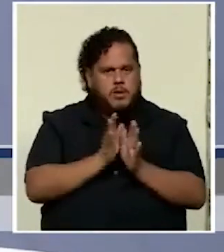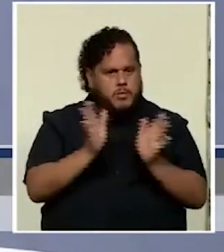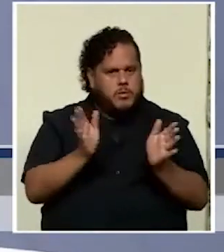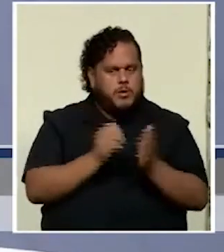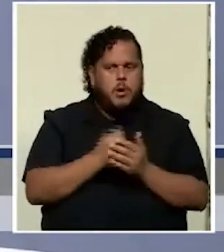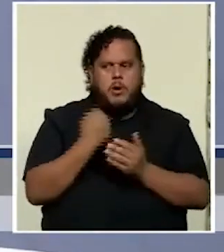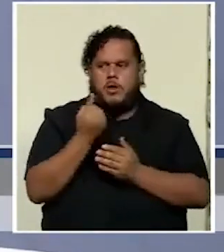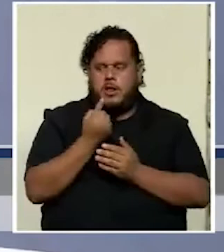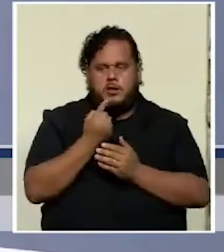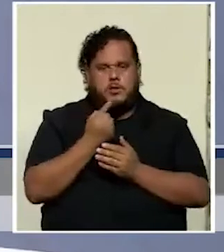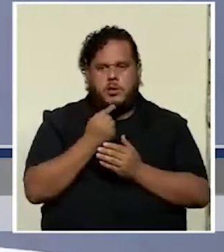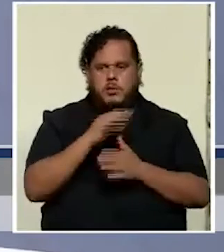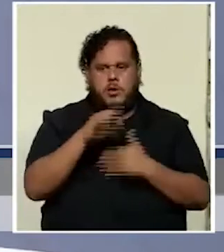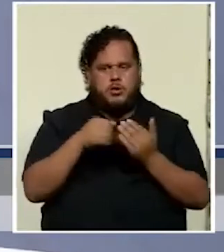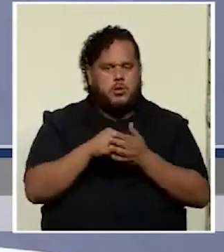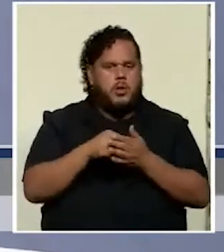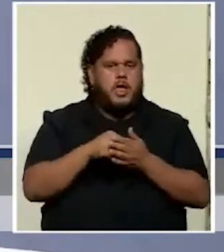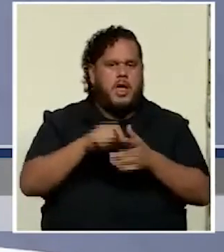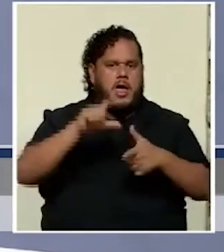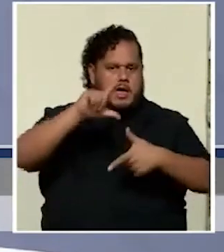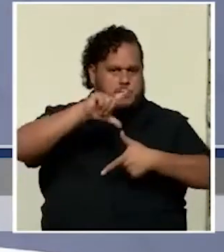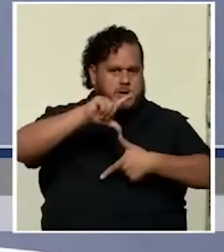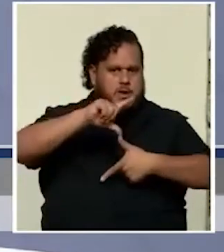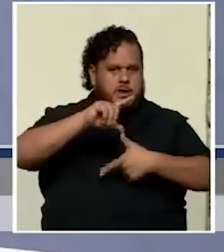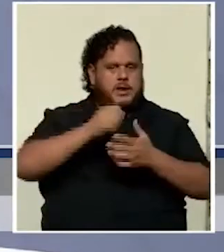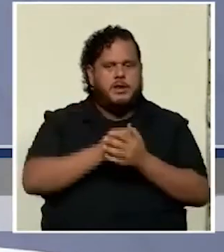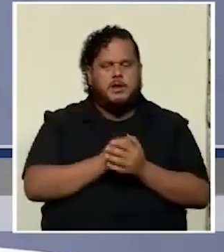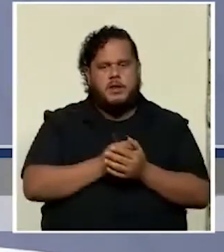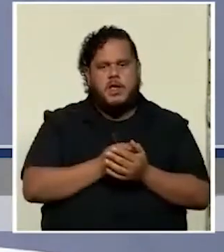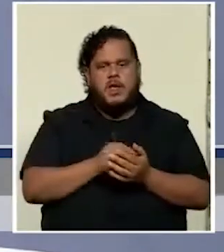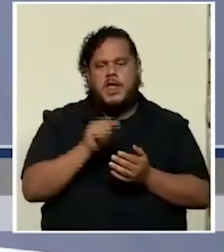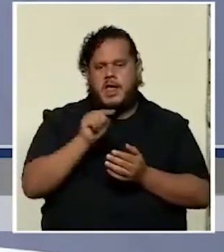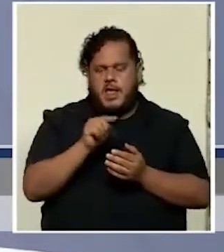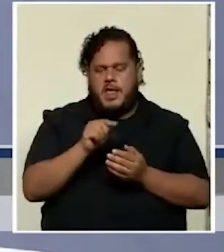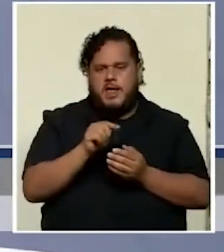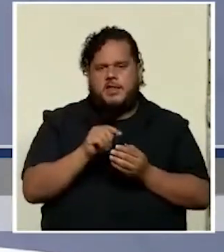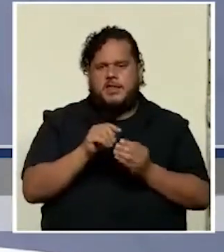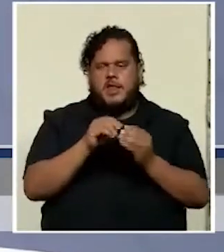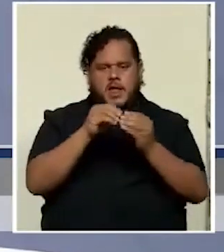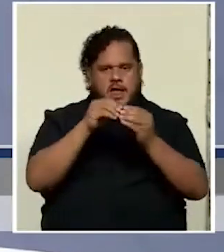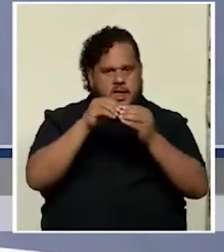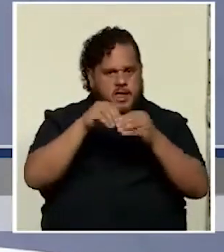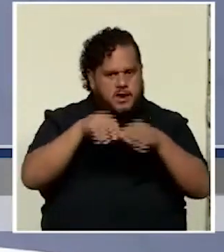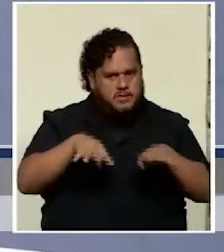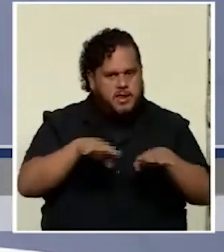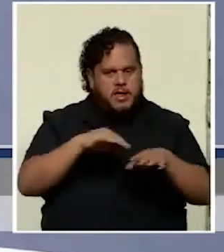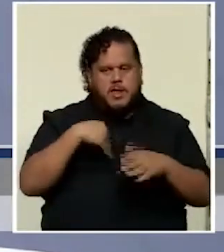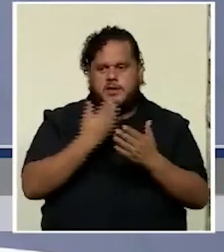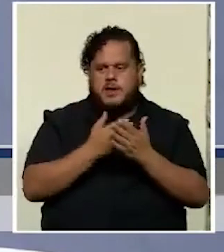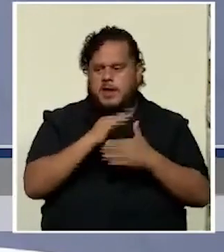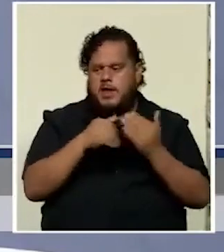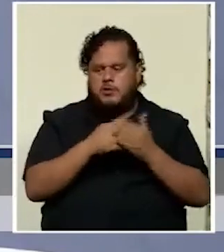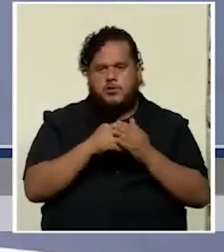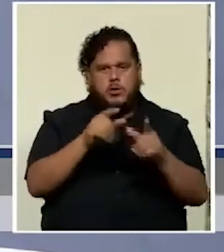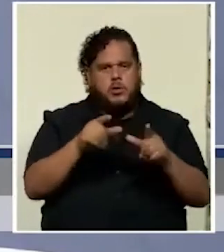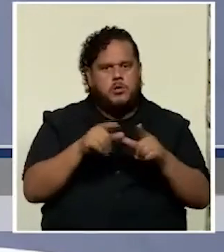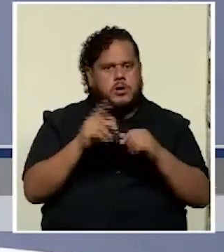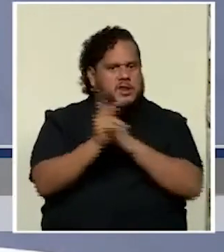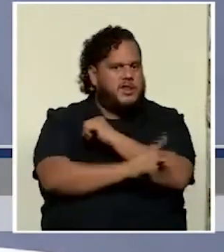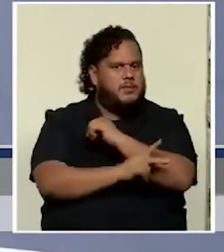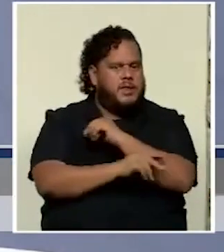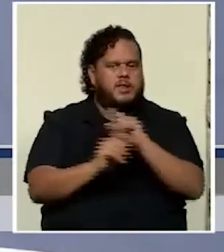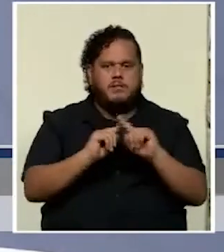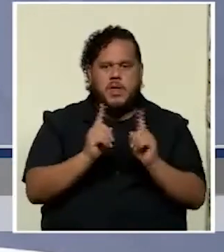único en América Latina en términos de la universalidad? esta red es universal llega a todos los rincones del país pero no podemos